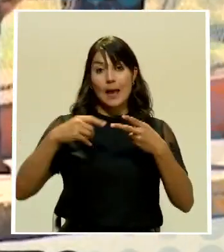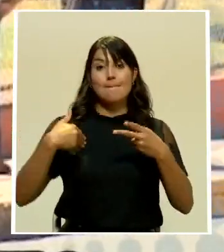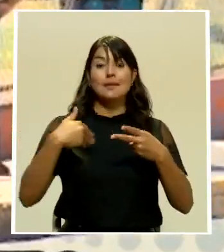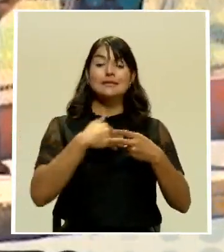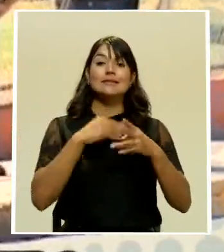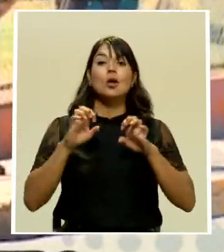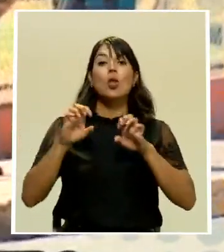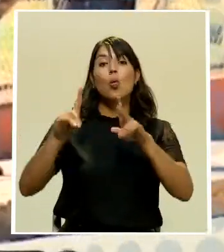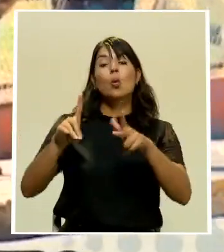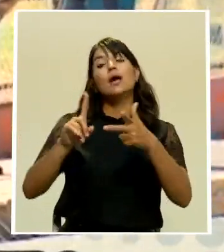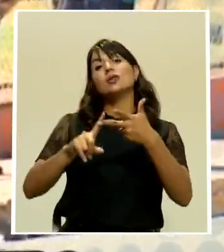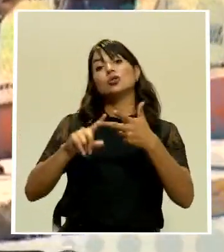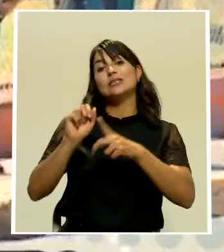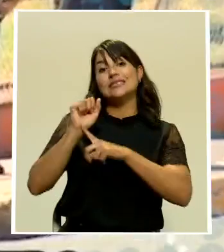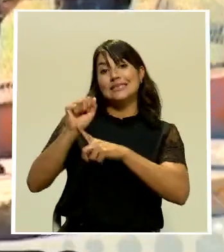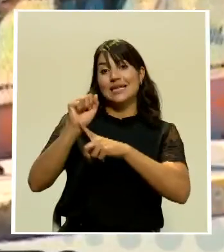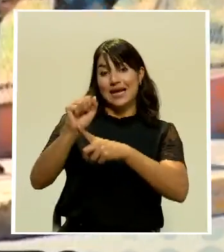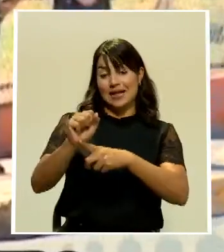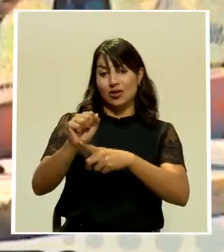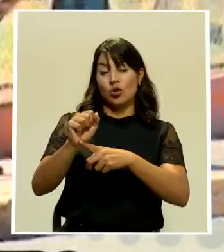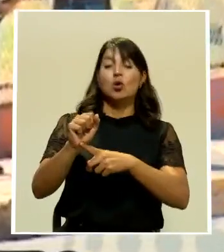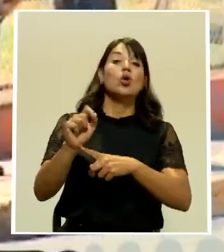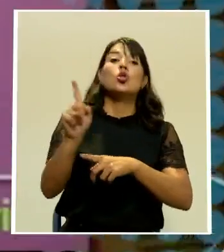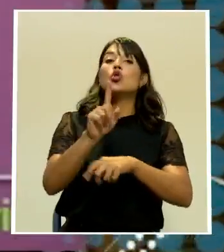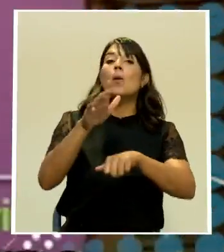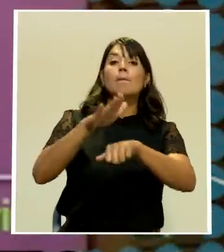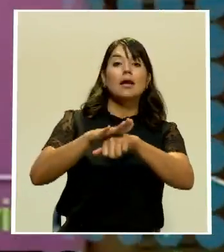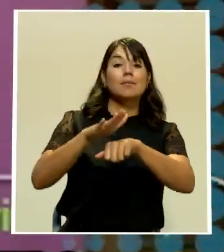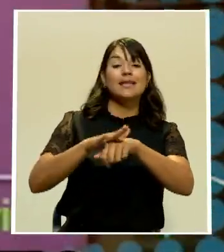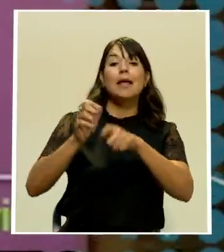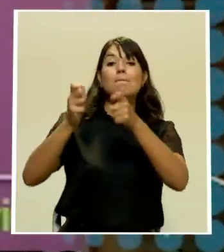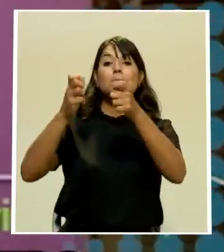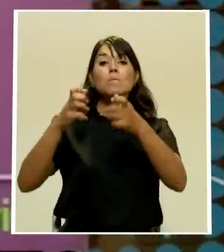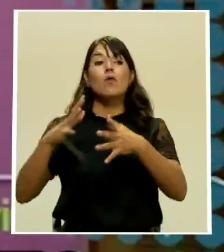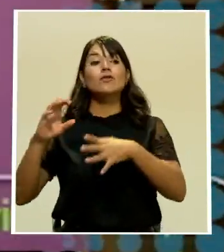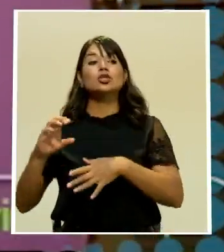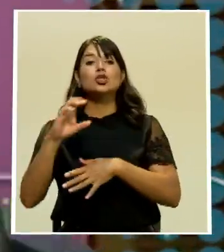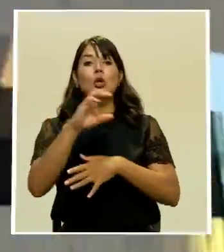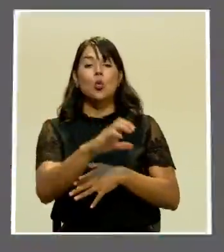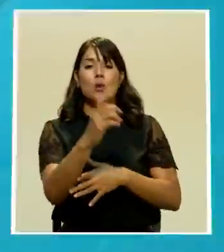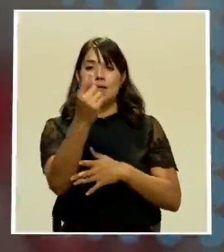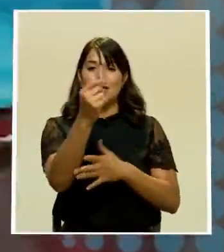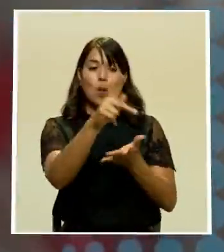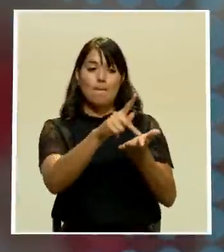docentes devuelvan los dineros de un reintegro que les pagaron por error.